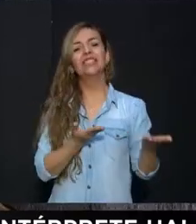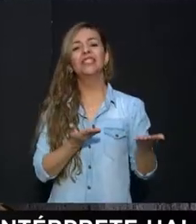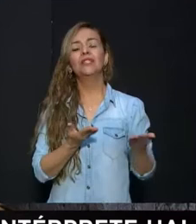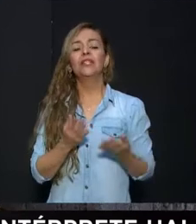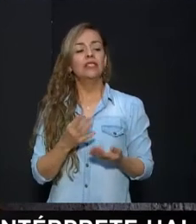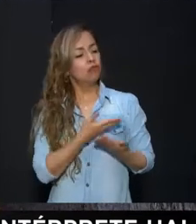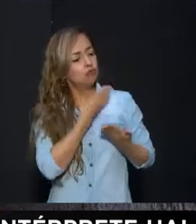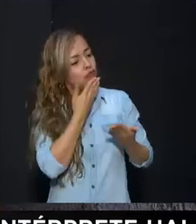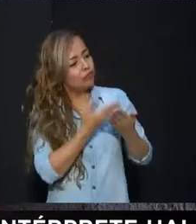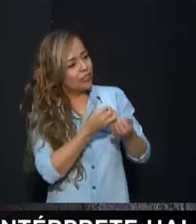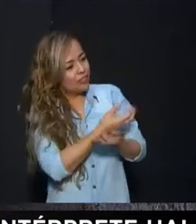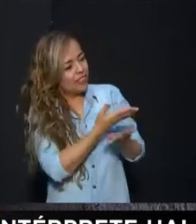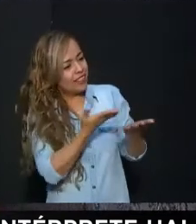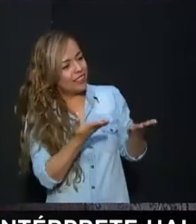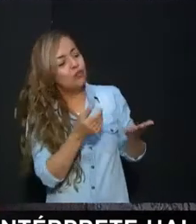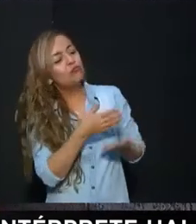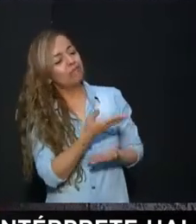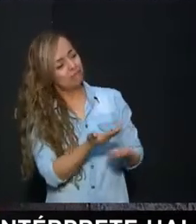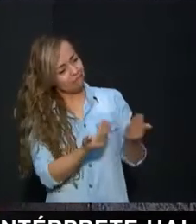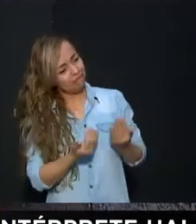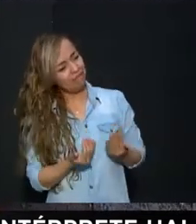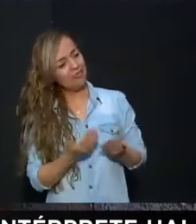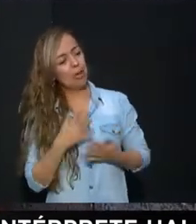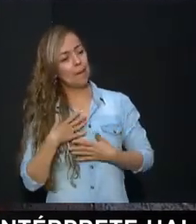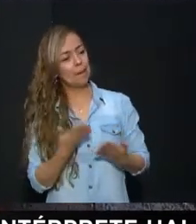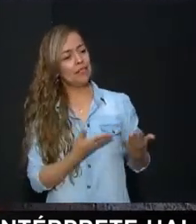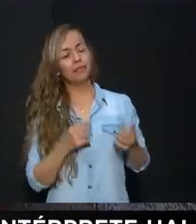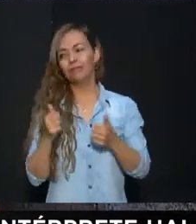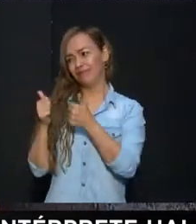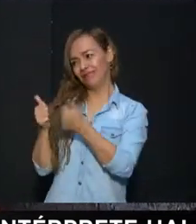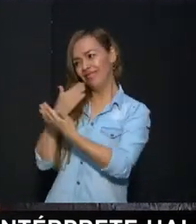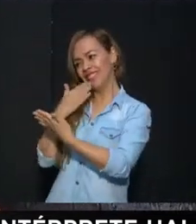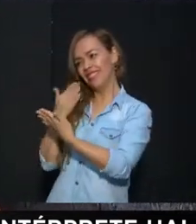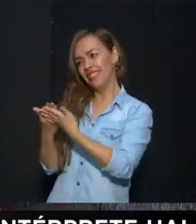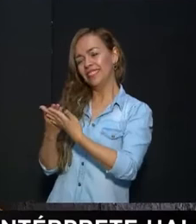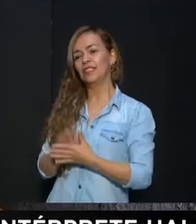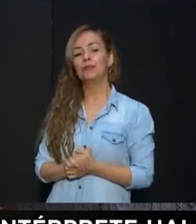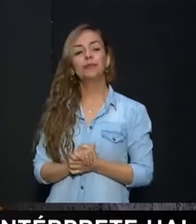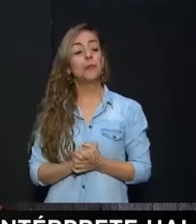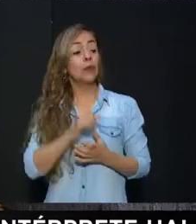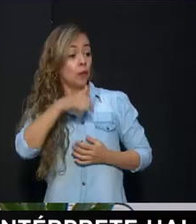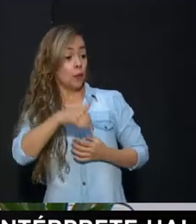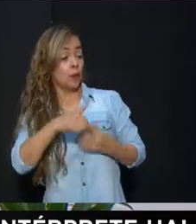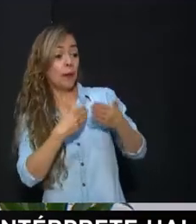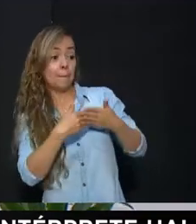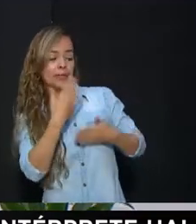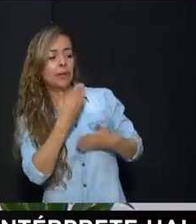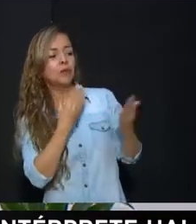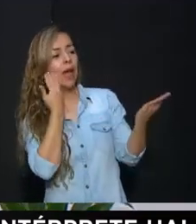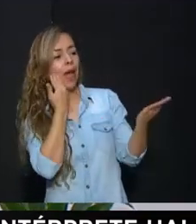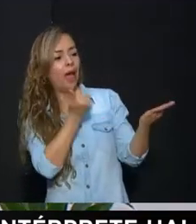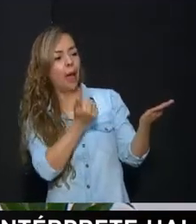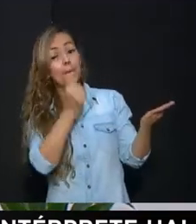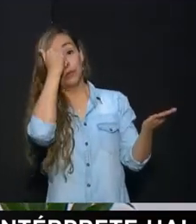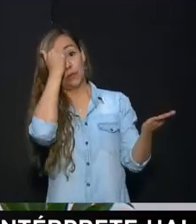días y qué rico que estén conectados con nosotros acá en este programa. Muchas gracias. Buenos días y gracias. Bueno, yo quiero iniciar con Laura porque